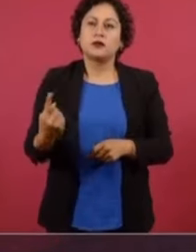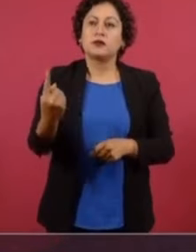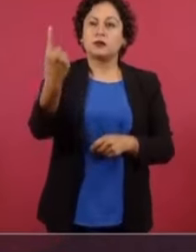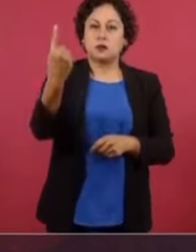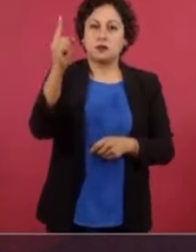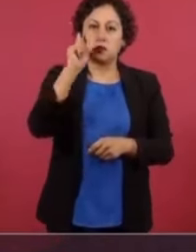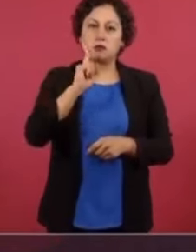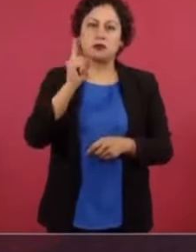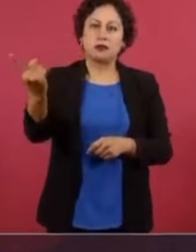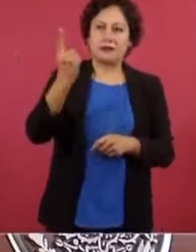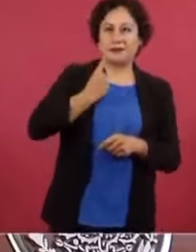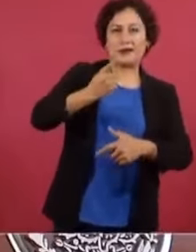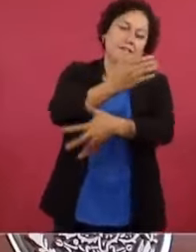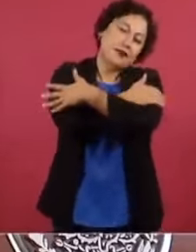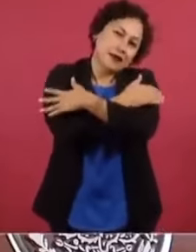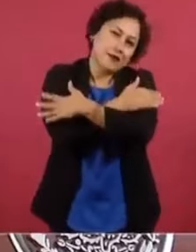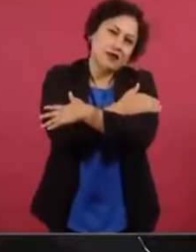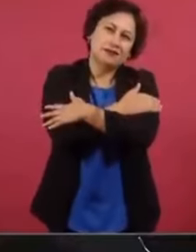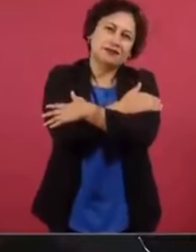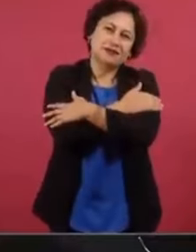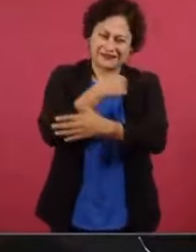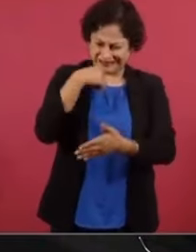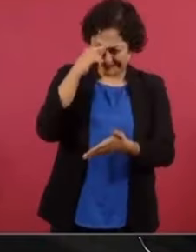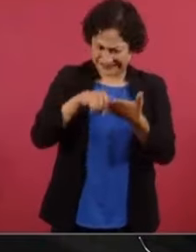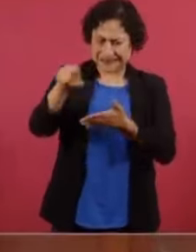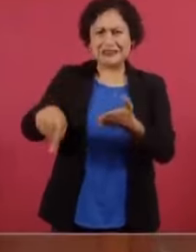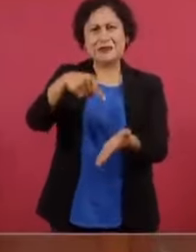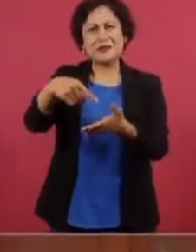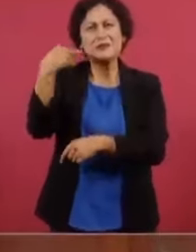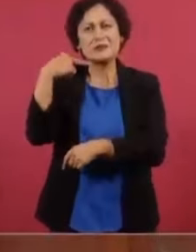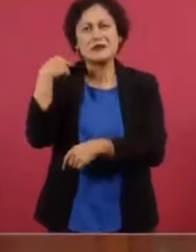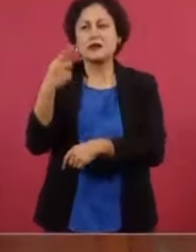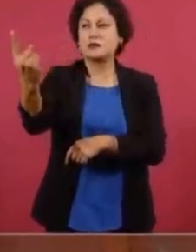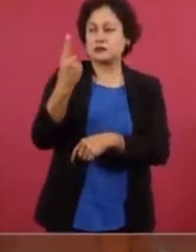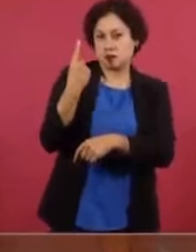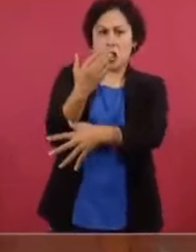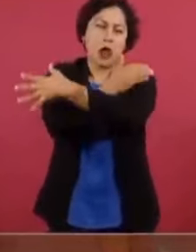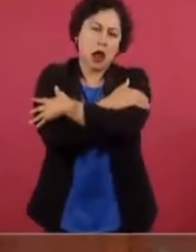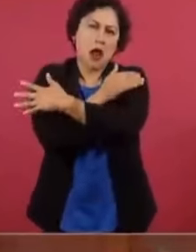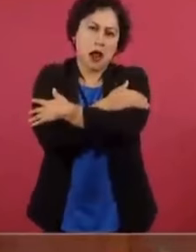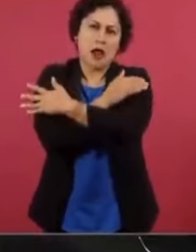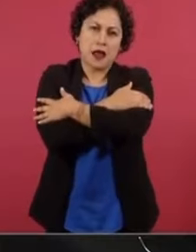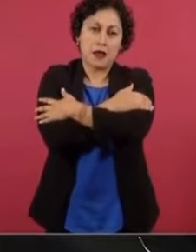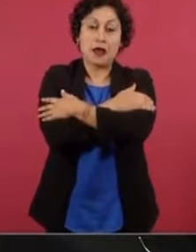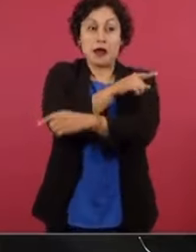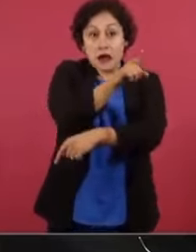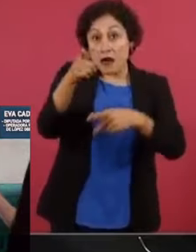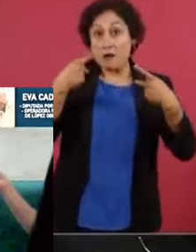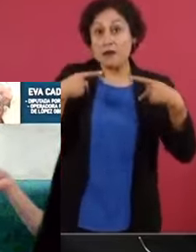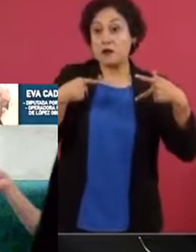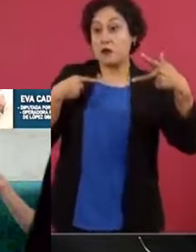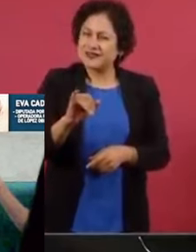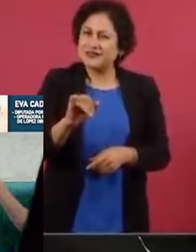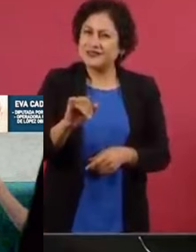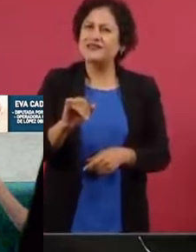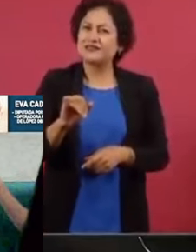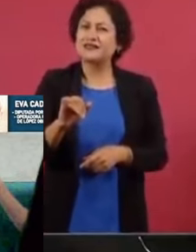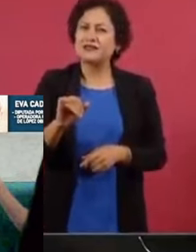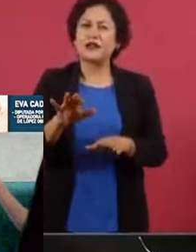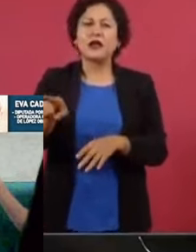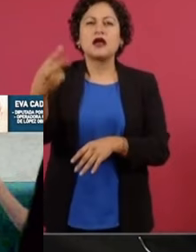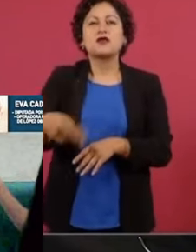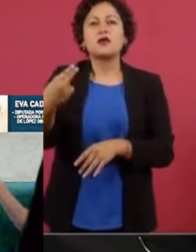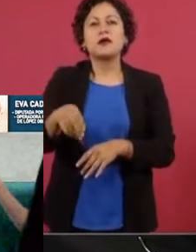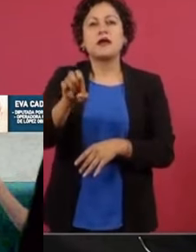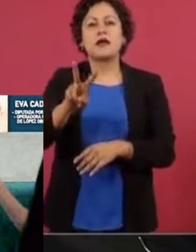abraza o algo así. Creo que las chupas. Y luego a dirigente la graban recibiendo dinero. Y su